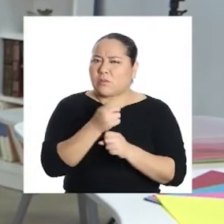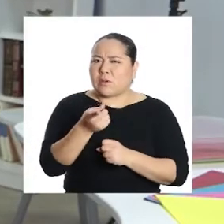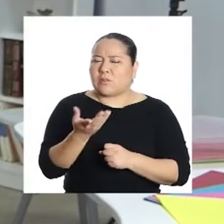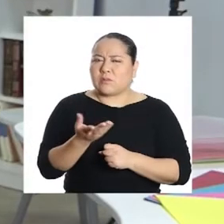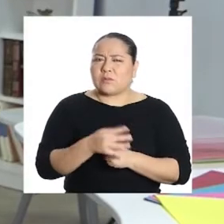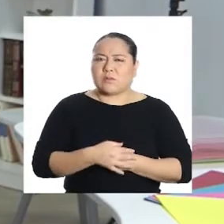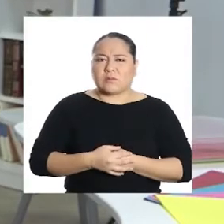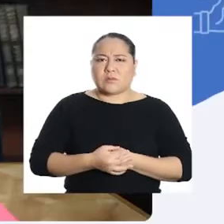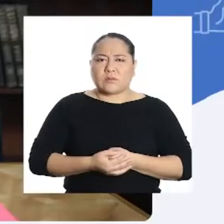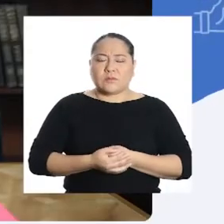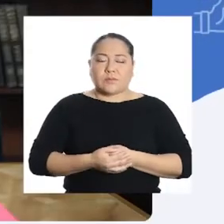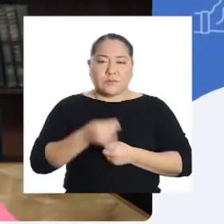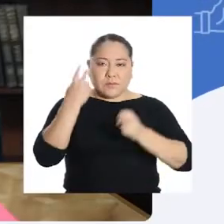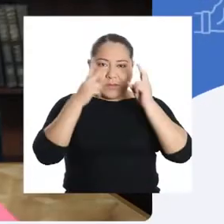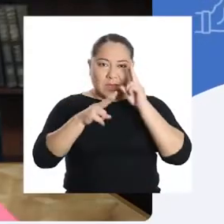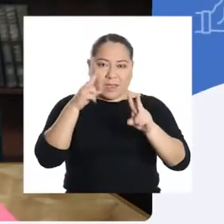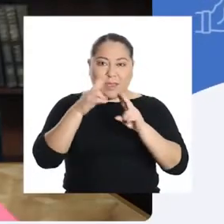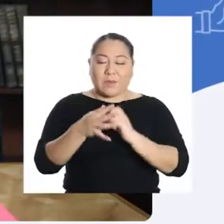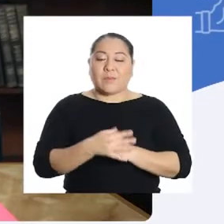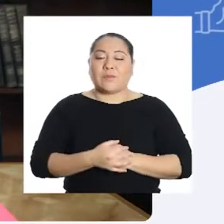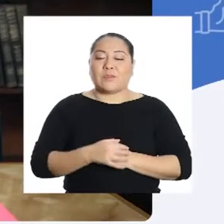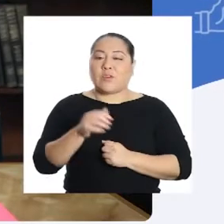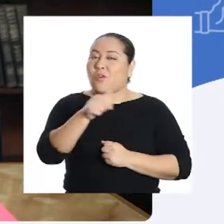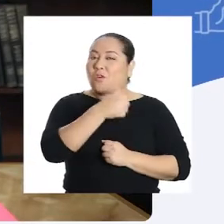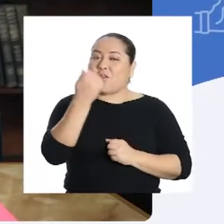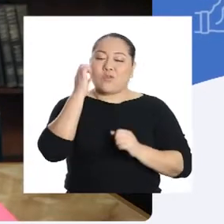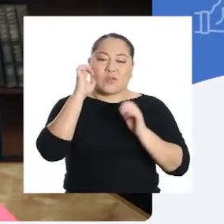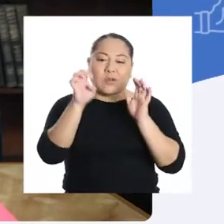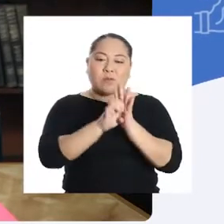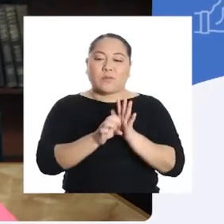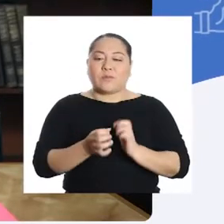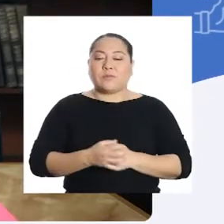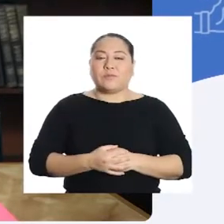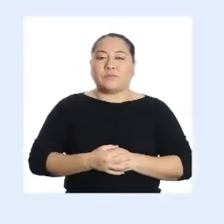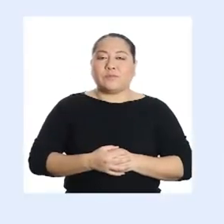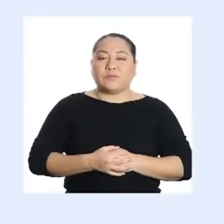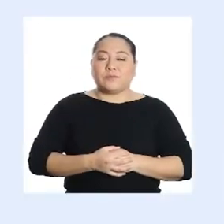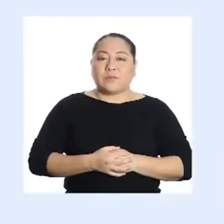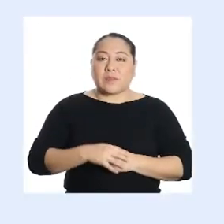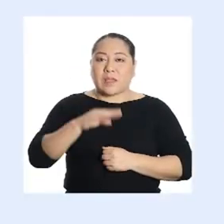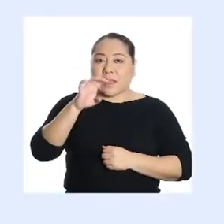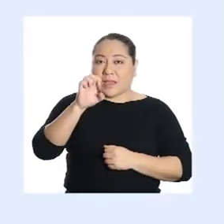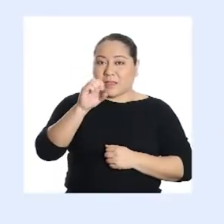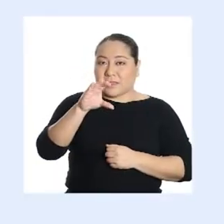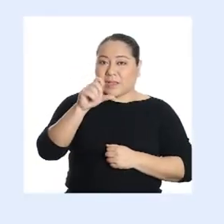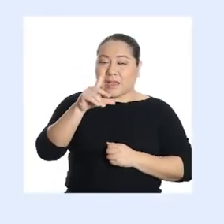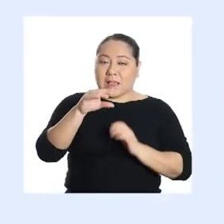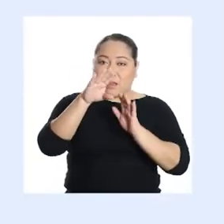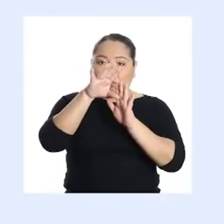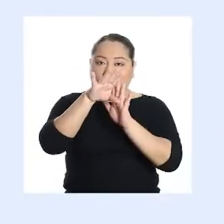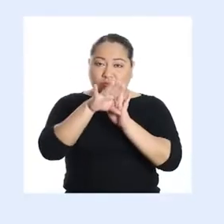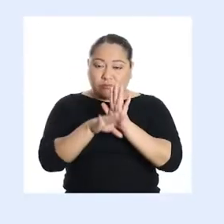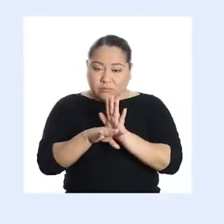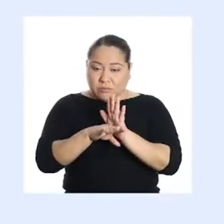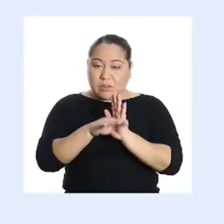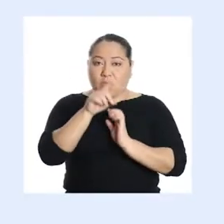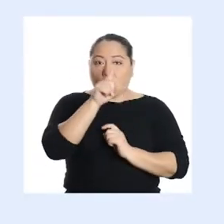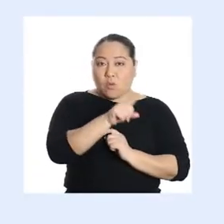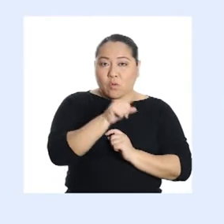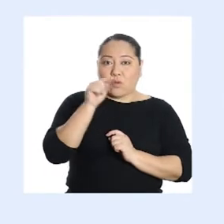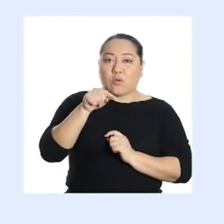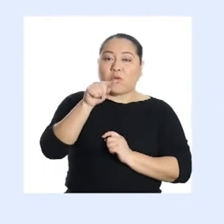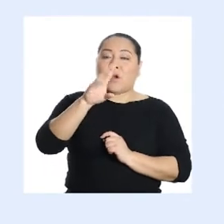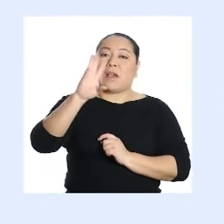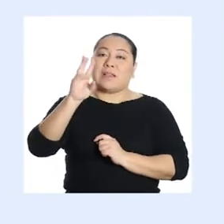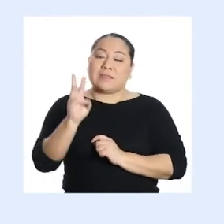eso? Veámoslo a través de otro ejemplo. La escala de reducción de 1 a 6,